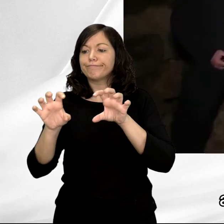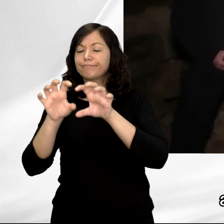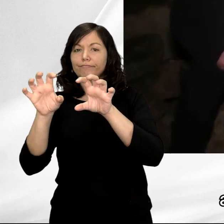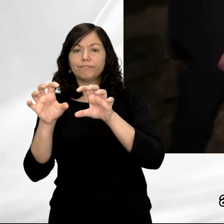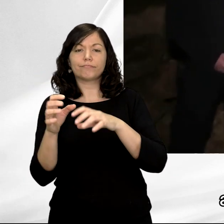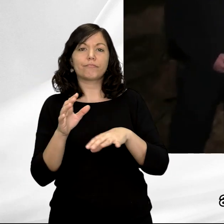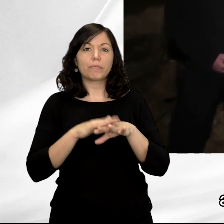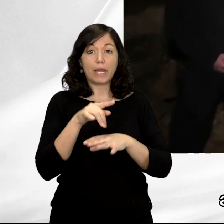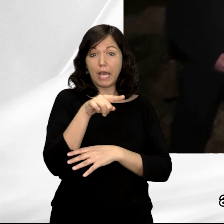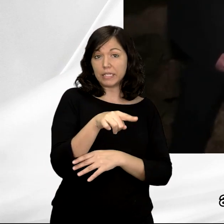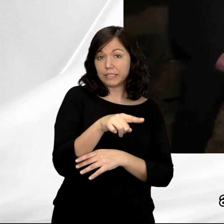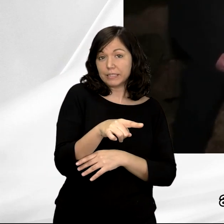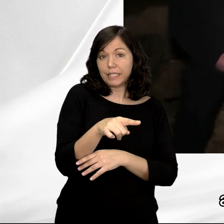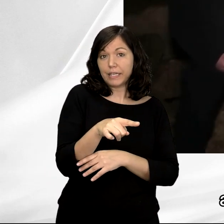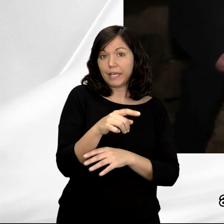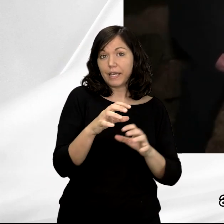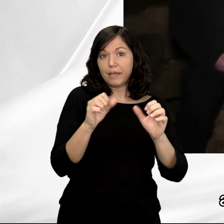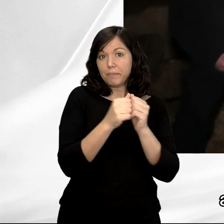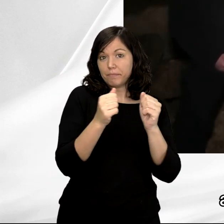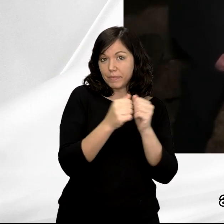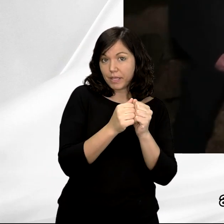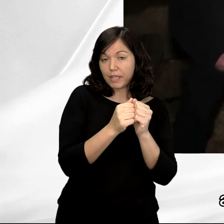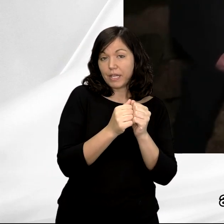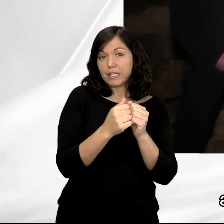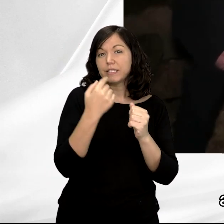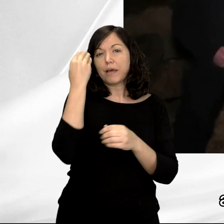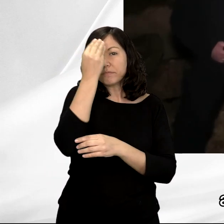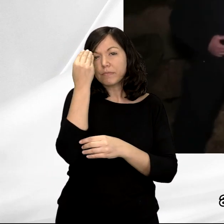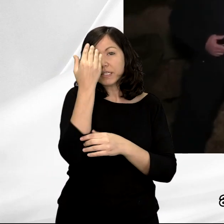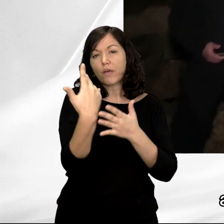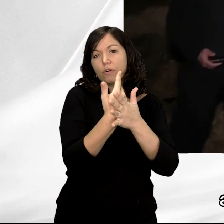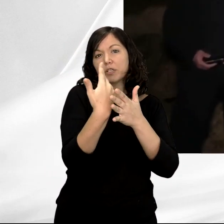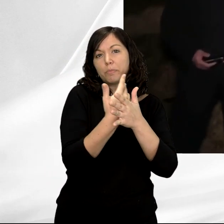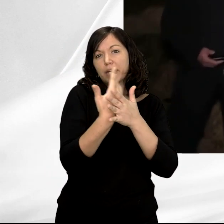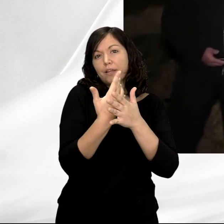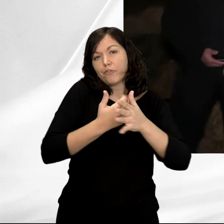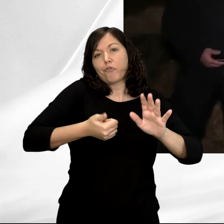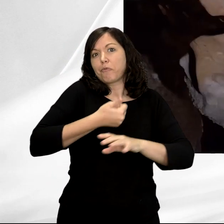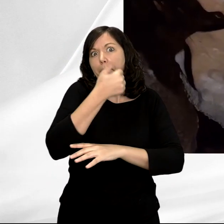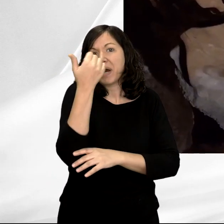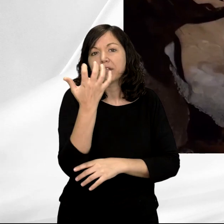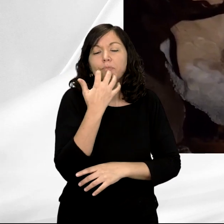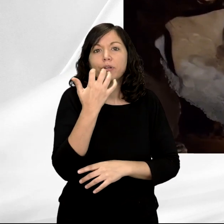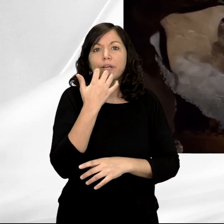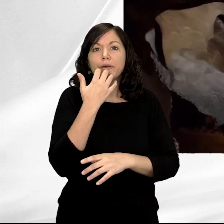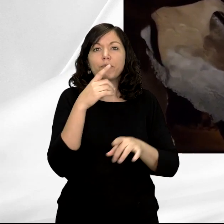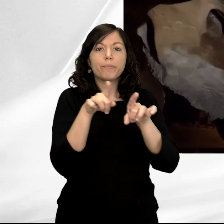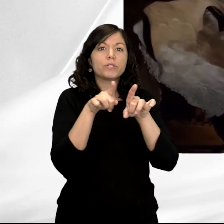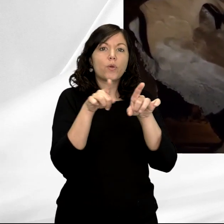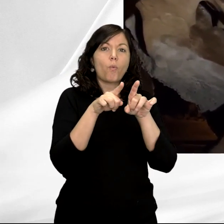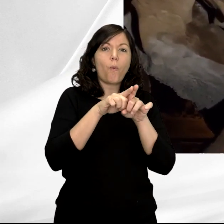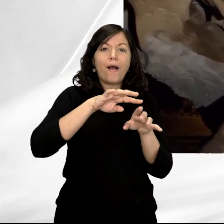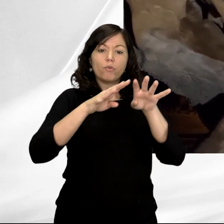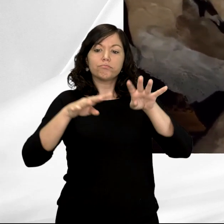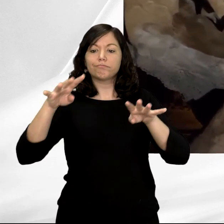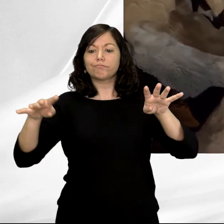para este bloque se ha buscado alguna explicación que va mucho más allá, tratando de ver en él una especie de abstracción del